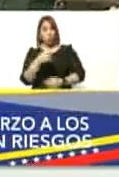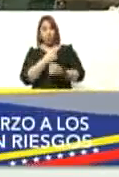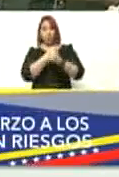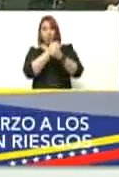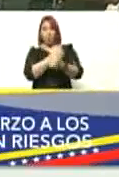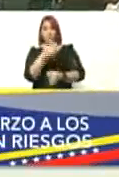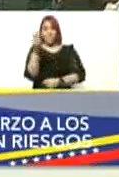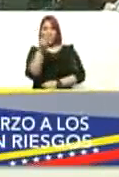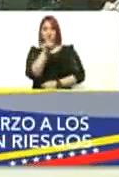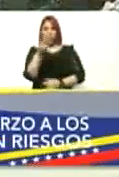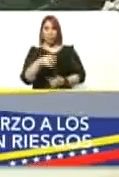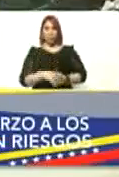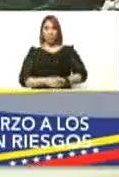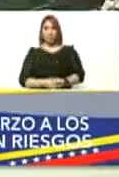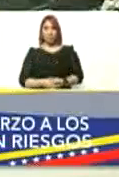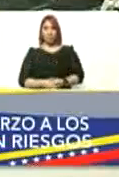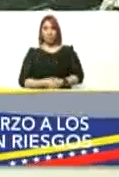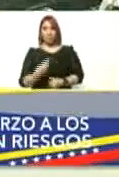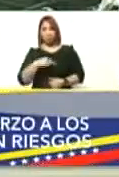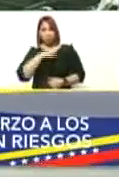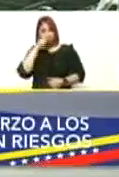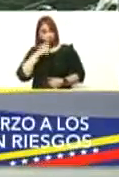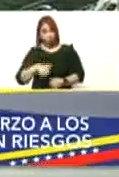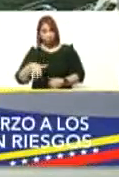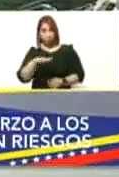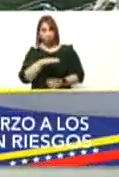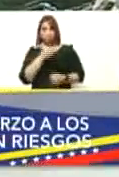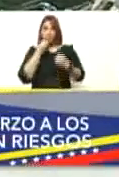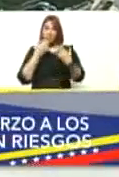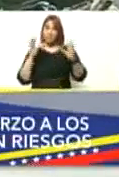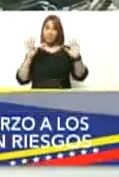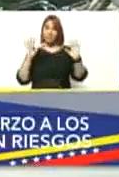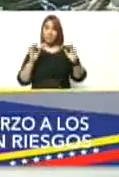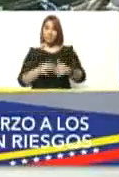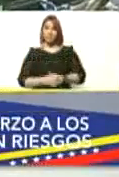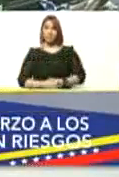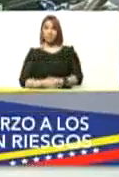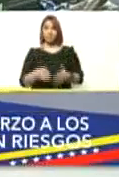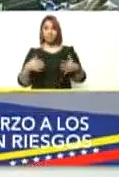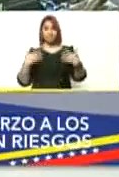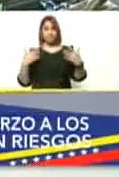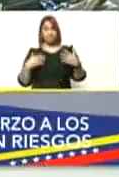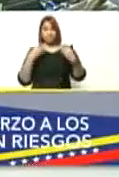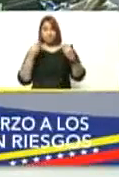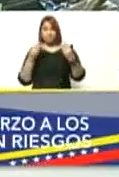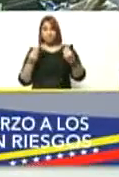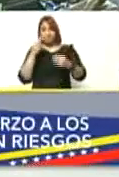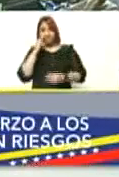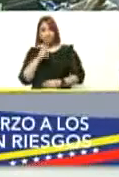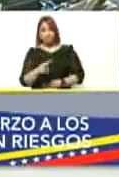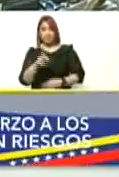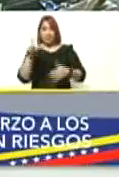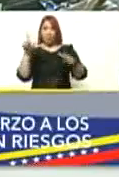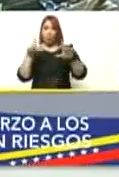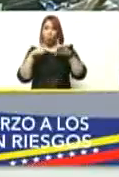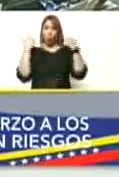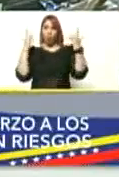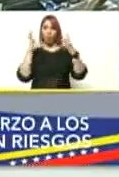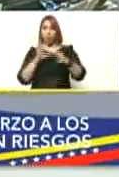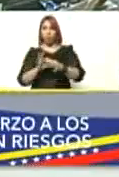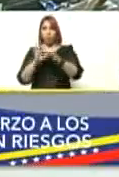por Venezuela por nuestro pueblo bueno me alegra mucho verlos allí en la guaira unidos